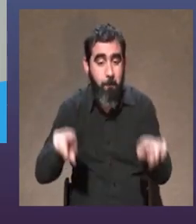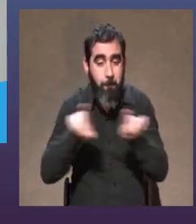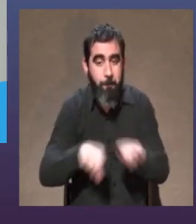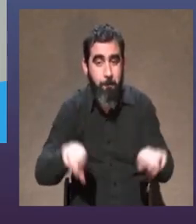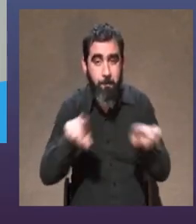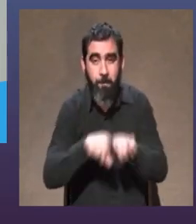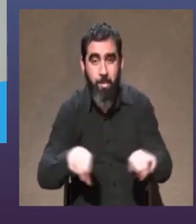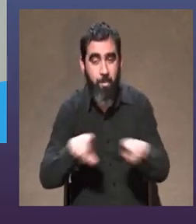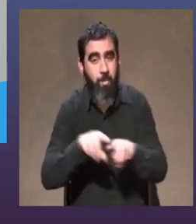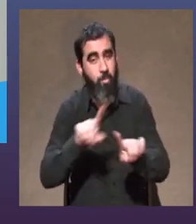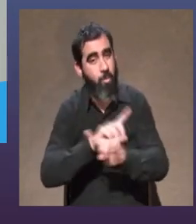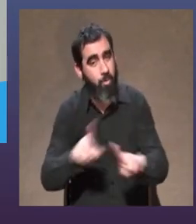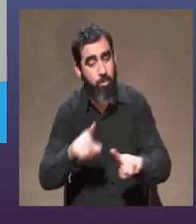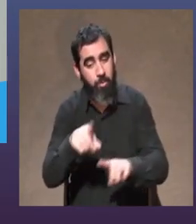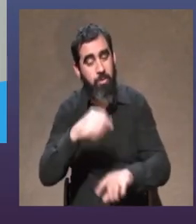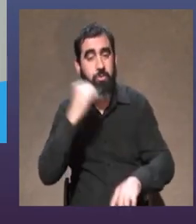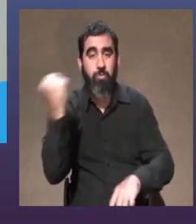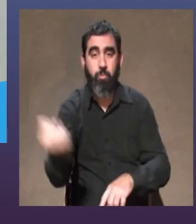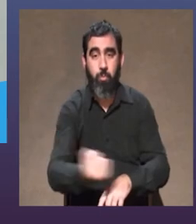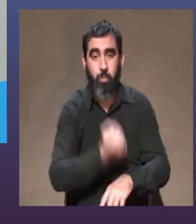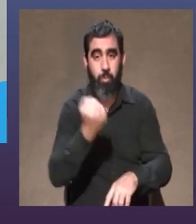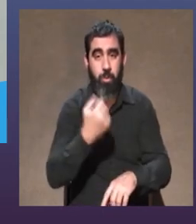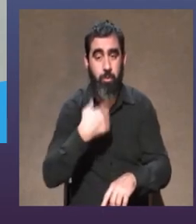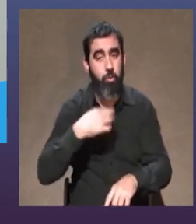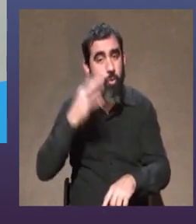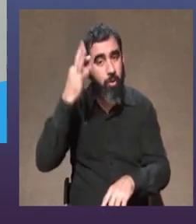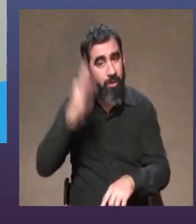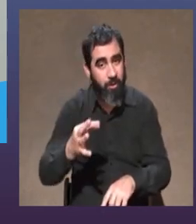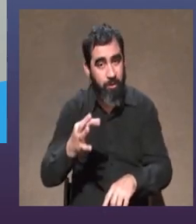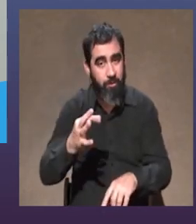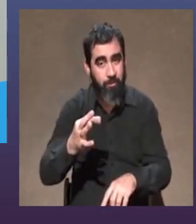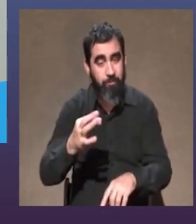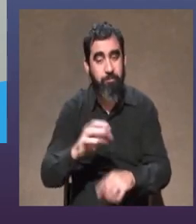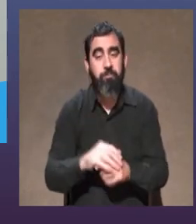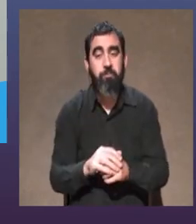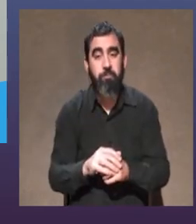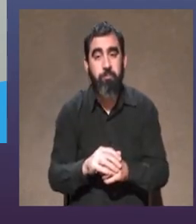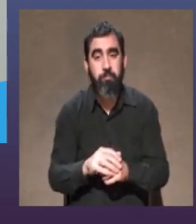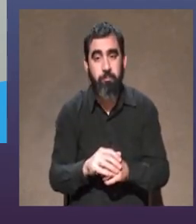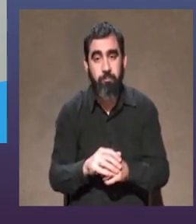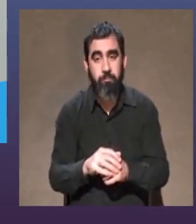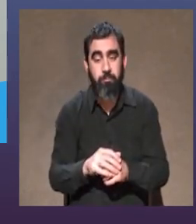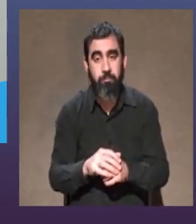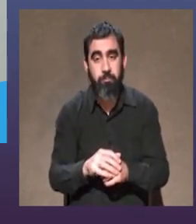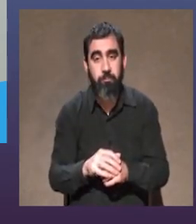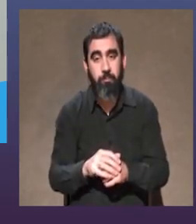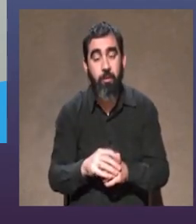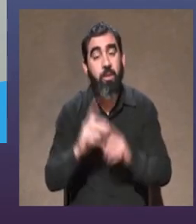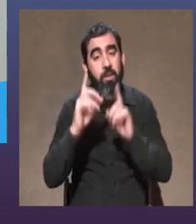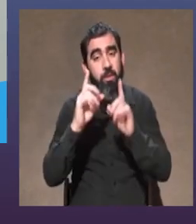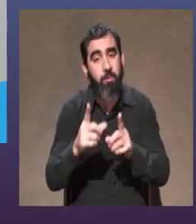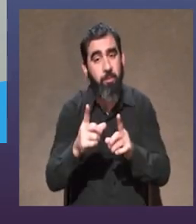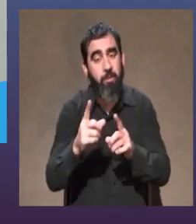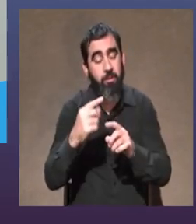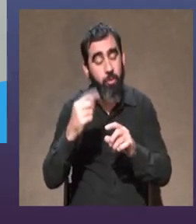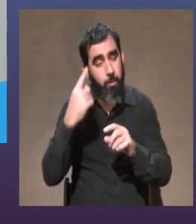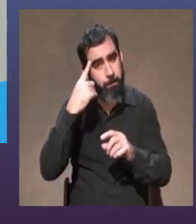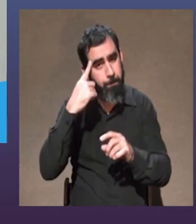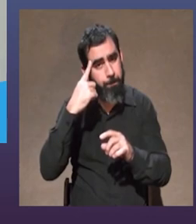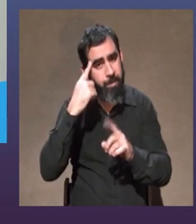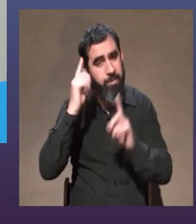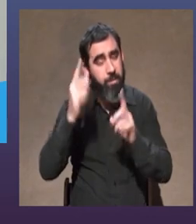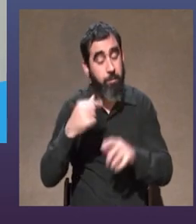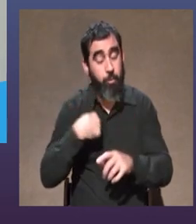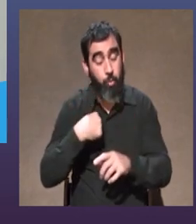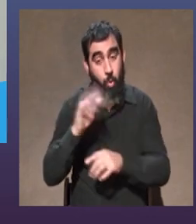supuestos éxitos eso me parece que es importante desde la contraparte y me puse me hice el